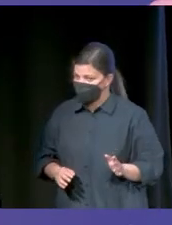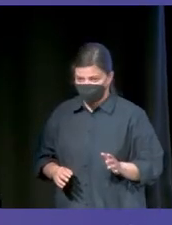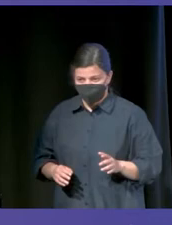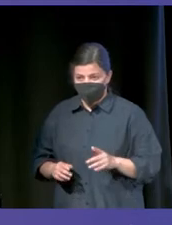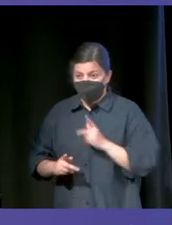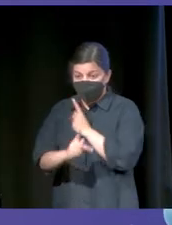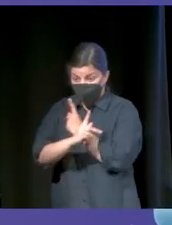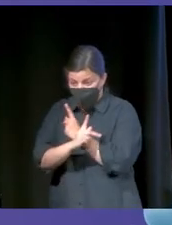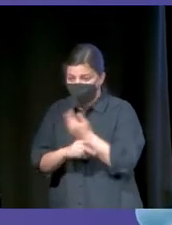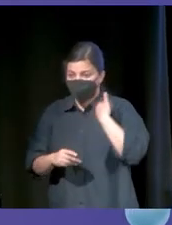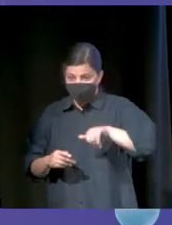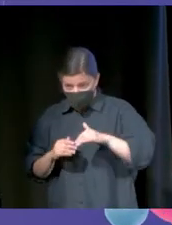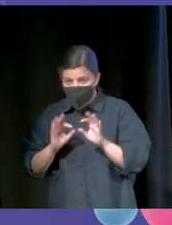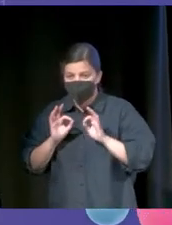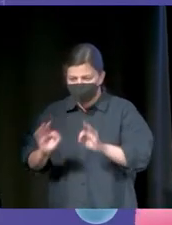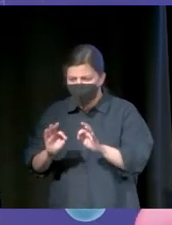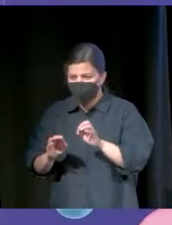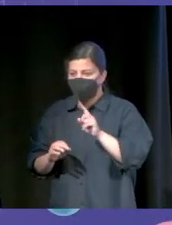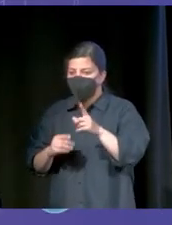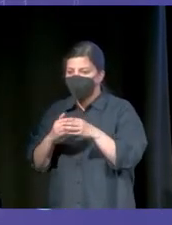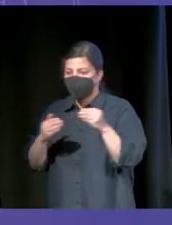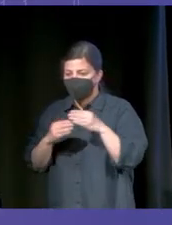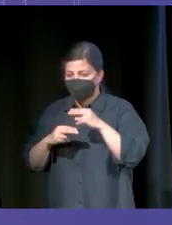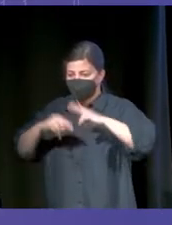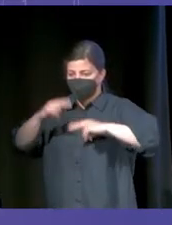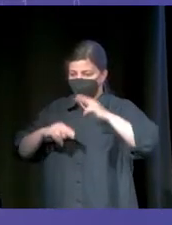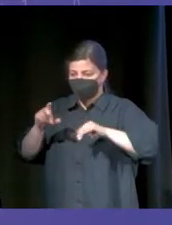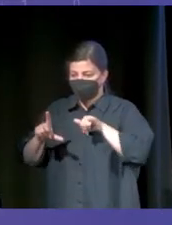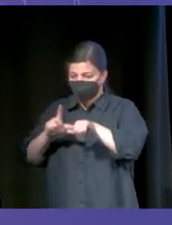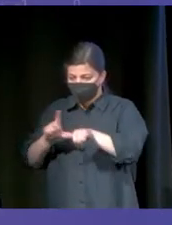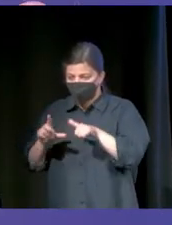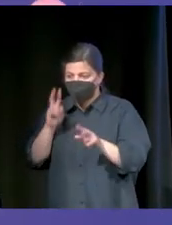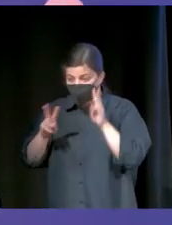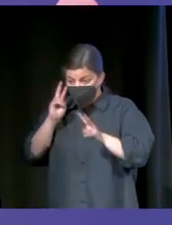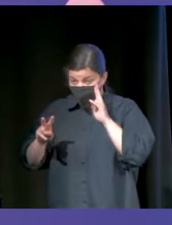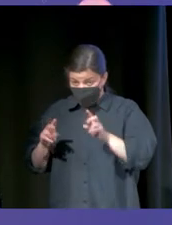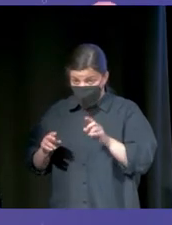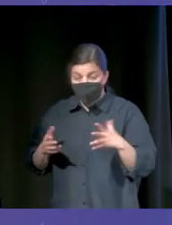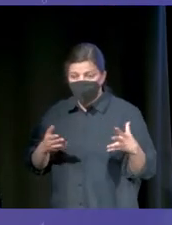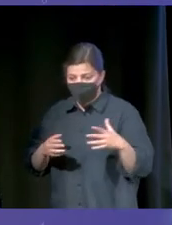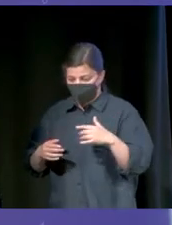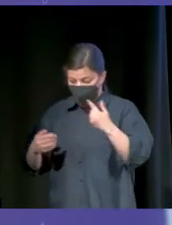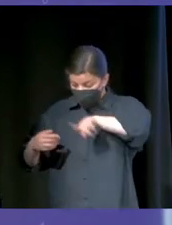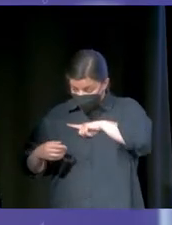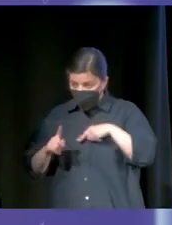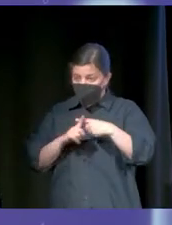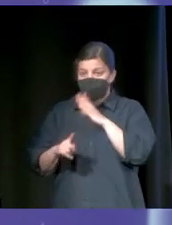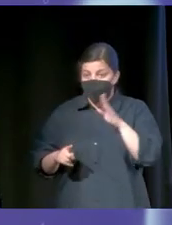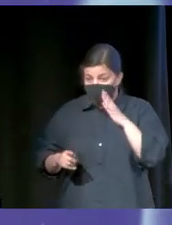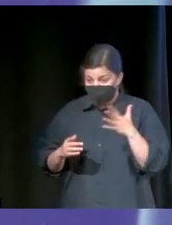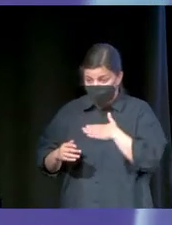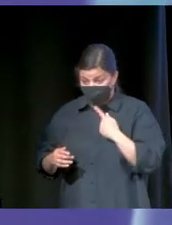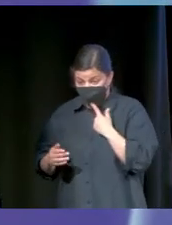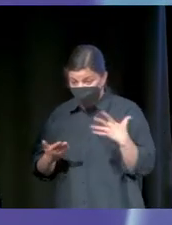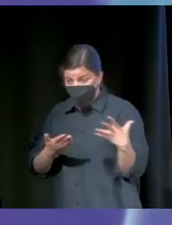TikTok supera a YouTube en tiempo de visualización por usuario. Y esto incluye a vosotros y a mi madre. A toda la población, los minutos consumidos